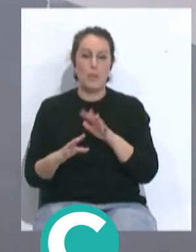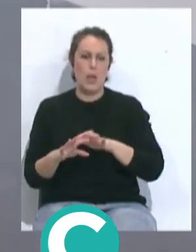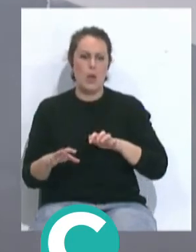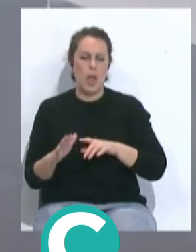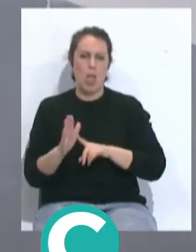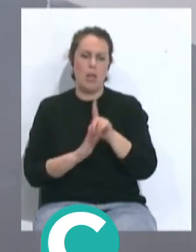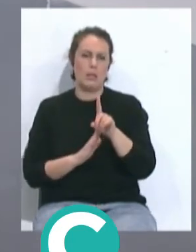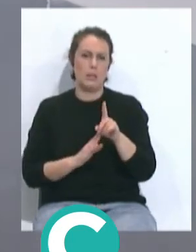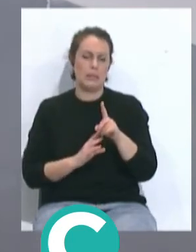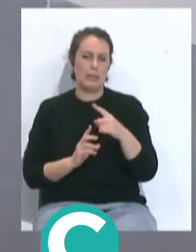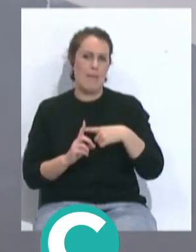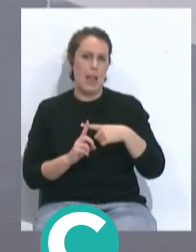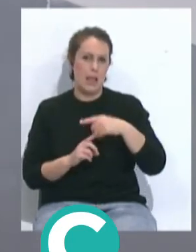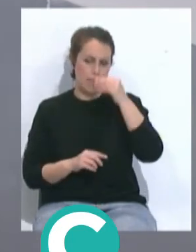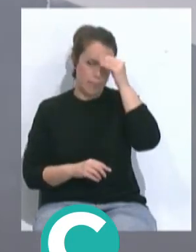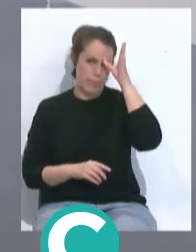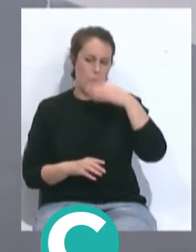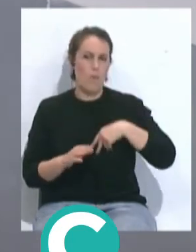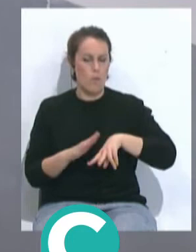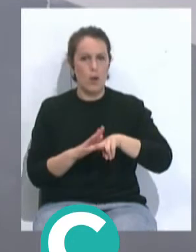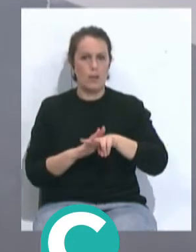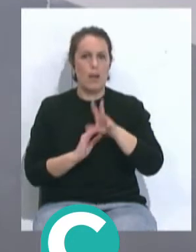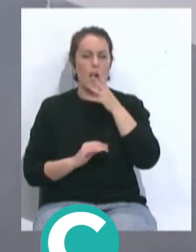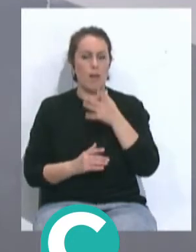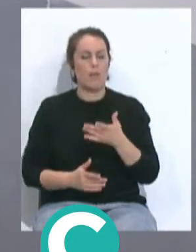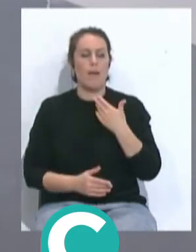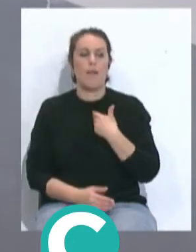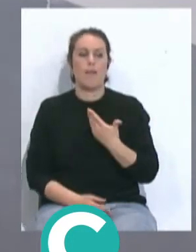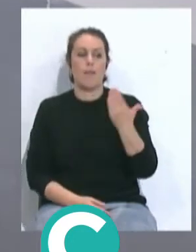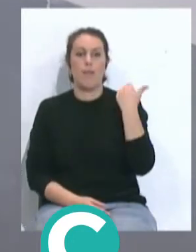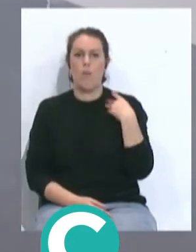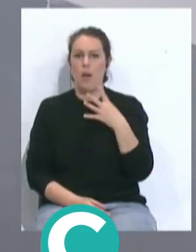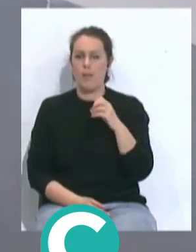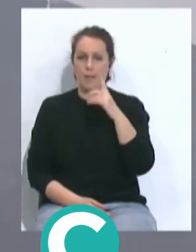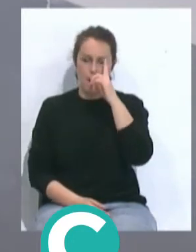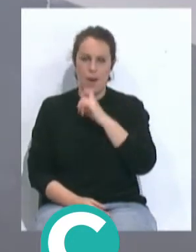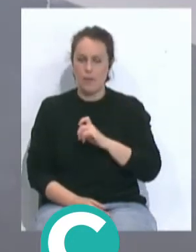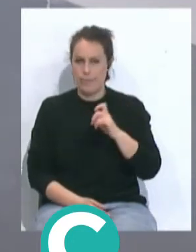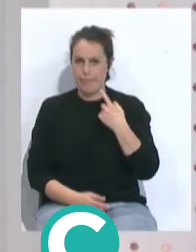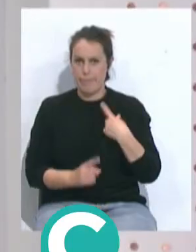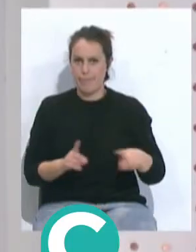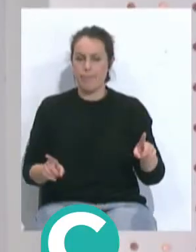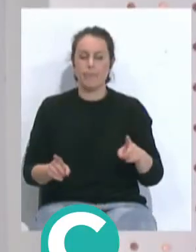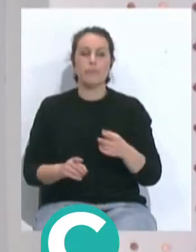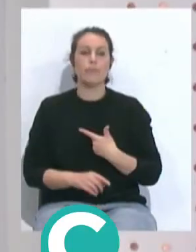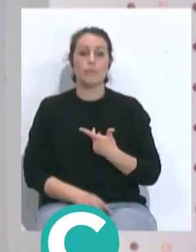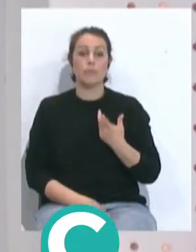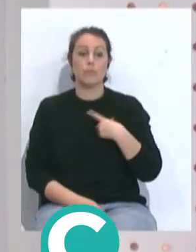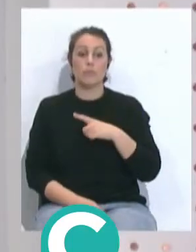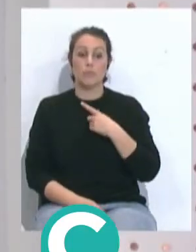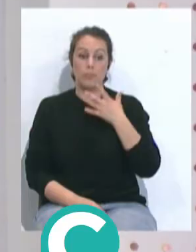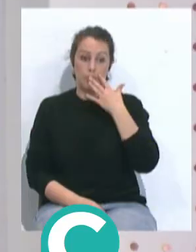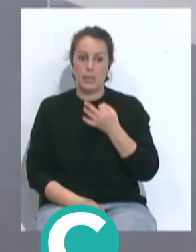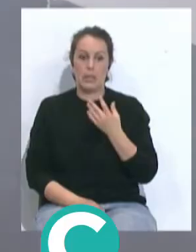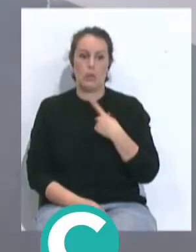crecido mucho en nivel intelectual de los futbolistas de ahora, los de hace 40 años que realmente teníamos